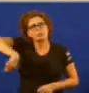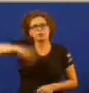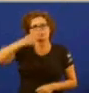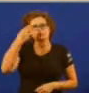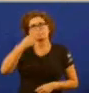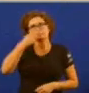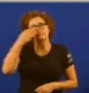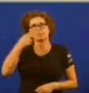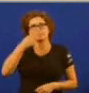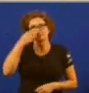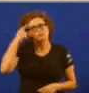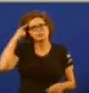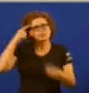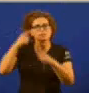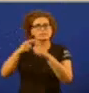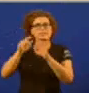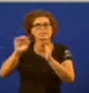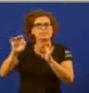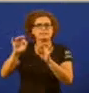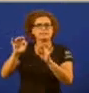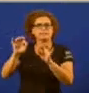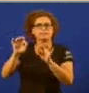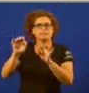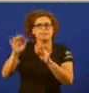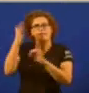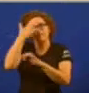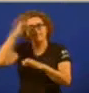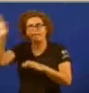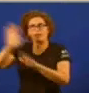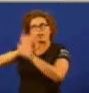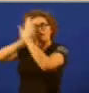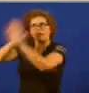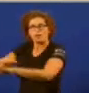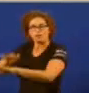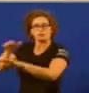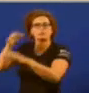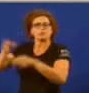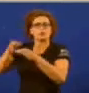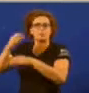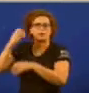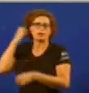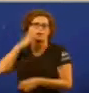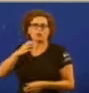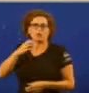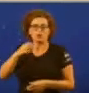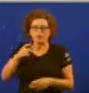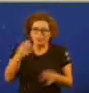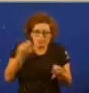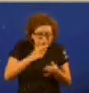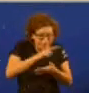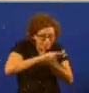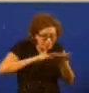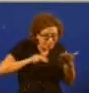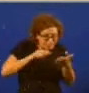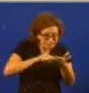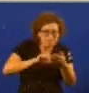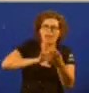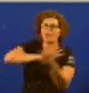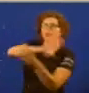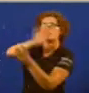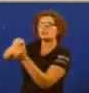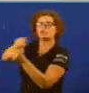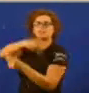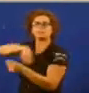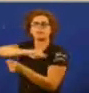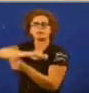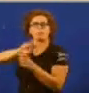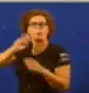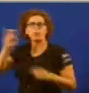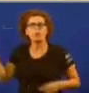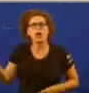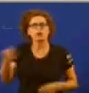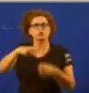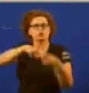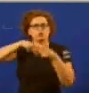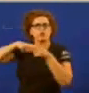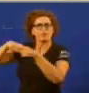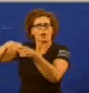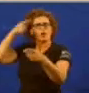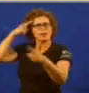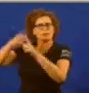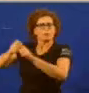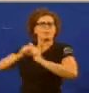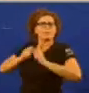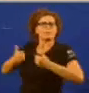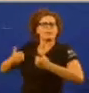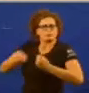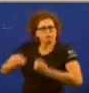intereses frente a cerrazón do goberno do señor Rajoy que encaixe a Galicia na España plural e solidaria para facela